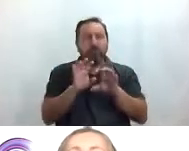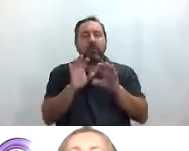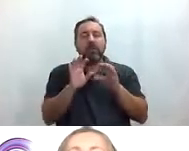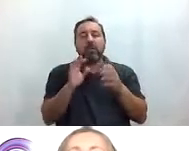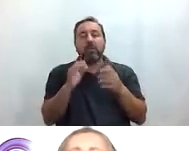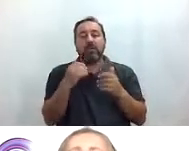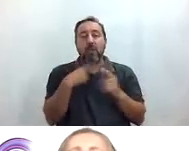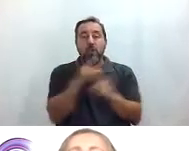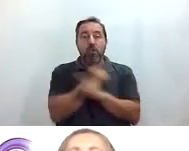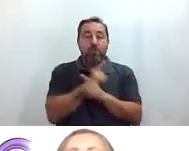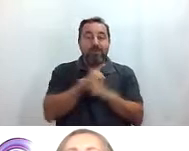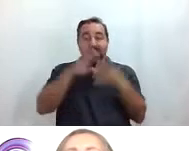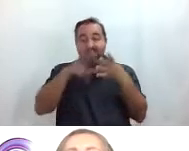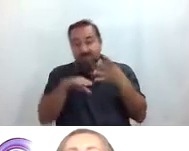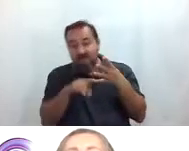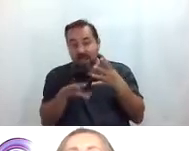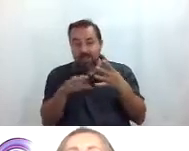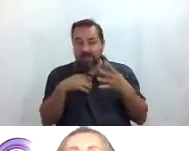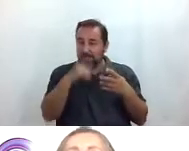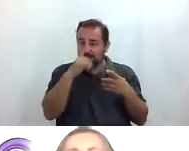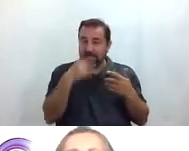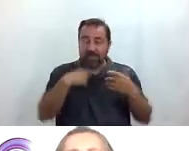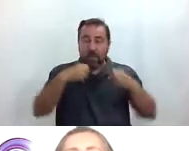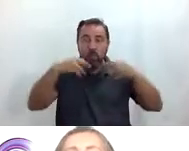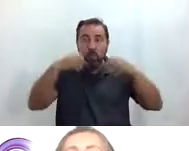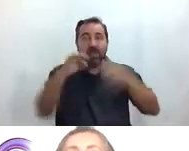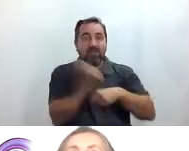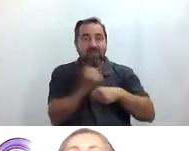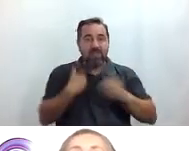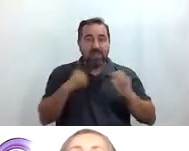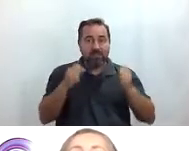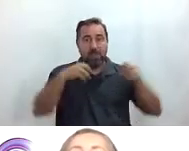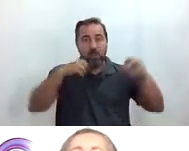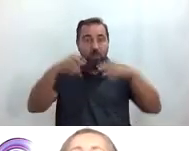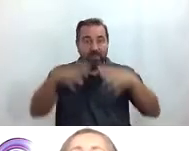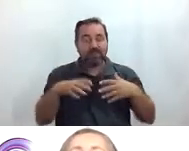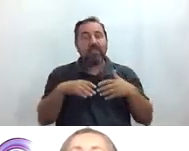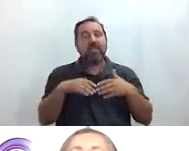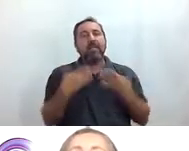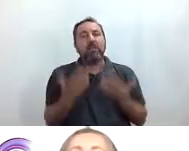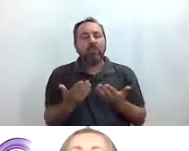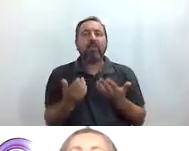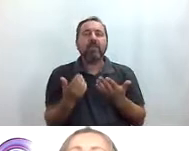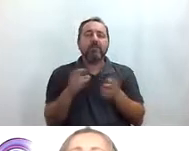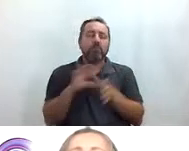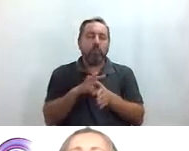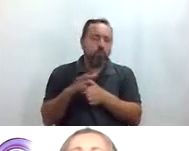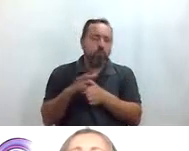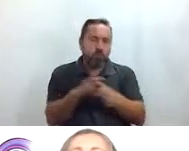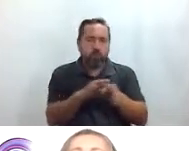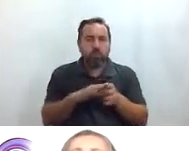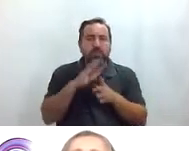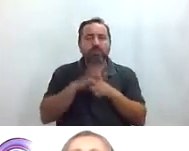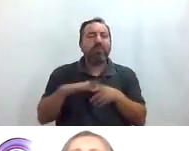era finales de noviembre si no recuerdo mal ya habían las luces de navidad y pues nos estuvieron dando una ruta por el barrio de